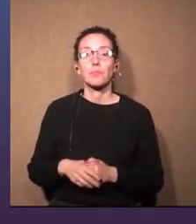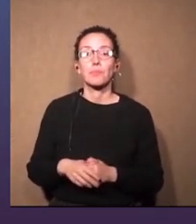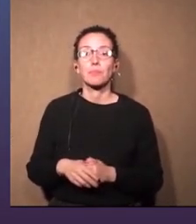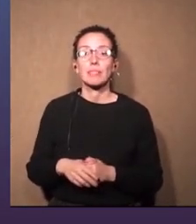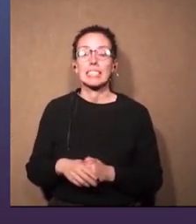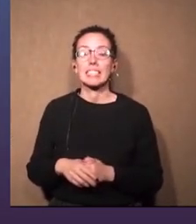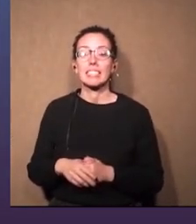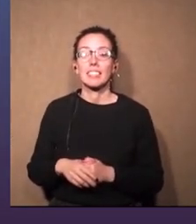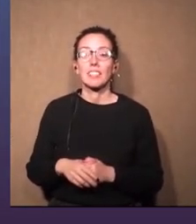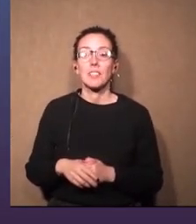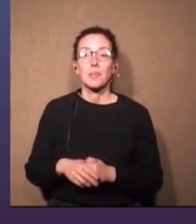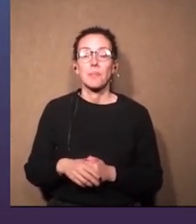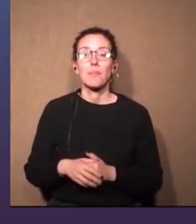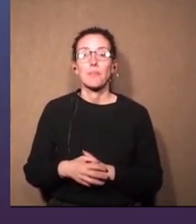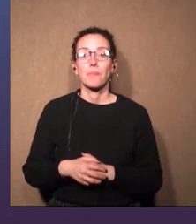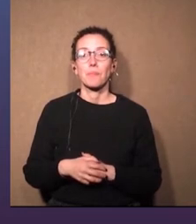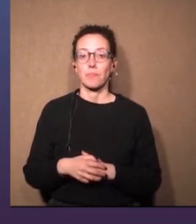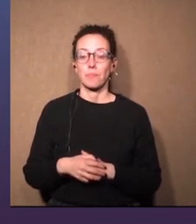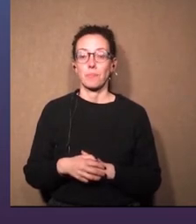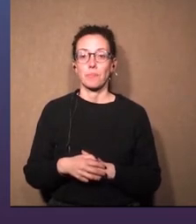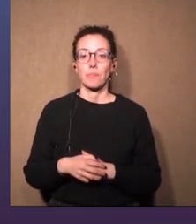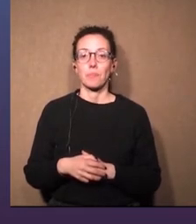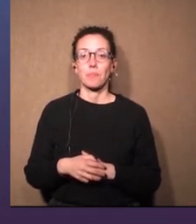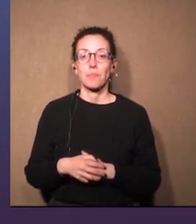Estás muteada, ahí va, perfecto.